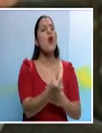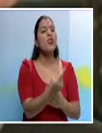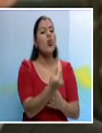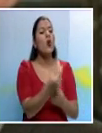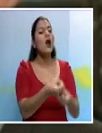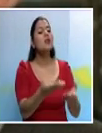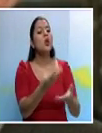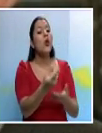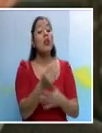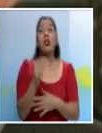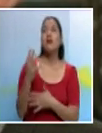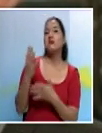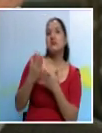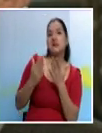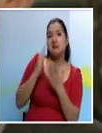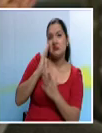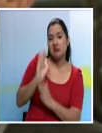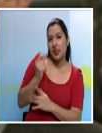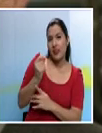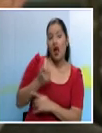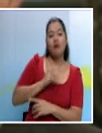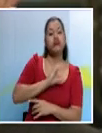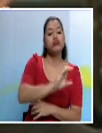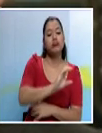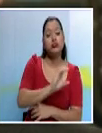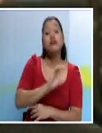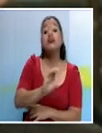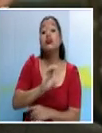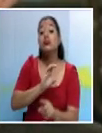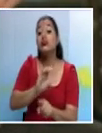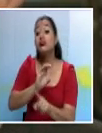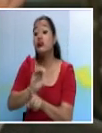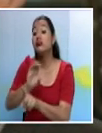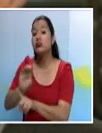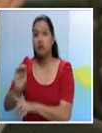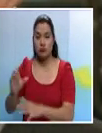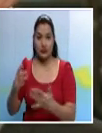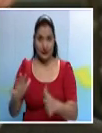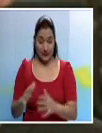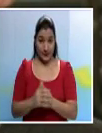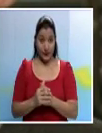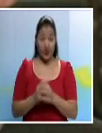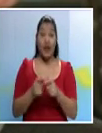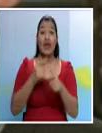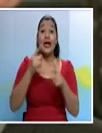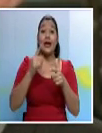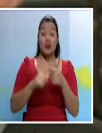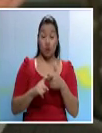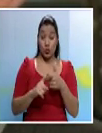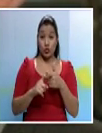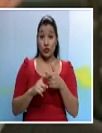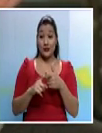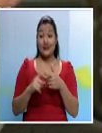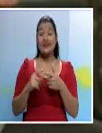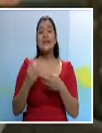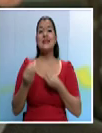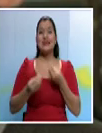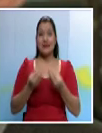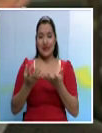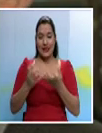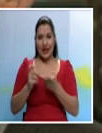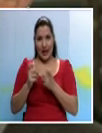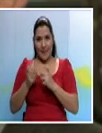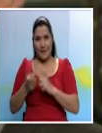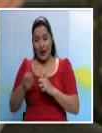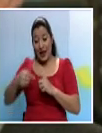pasaríamos a un modelo que llamamos o conocemos costo por voto, y esto es que luego de la elección el organismo electoral haría una especie